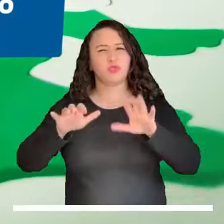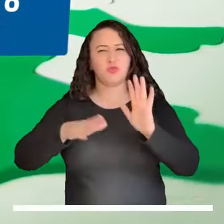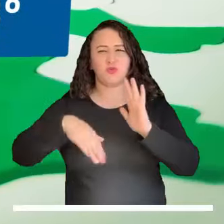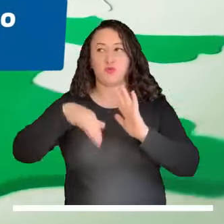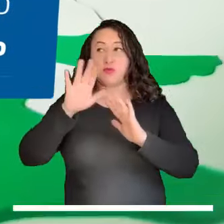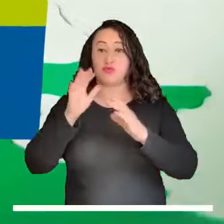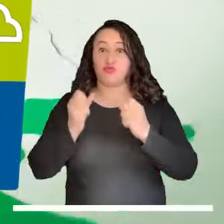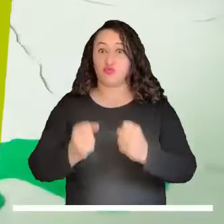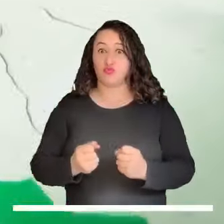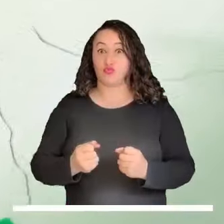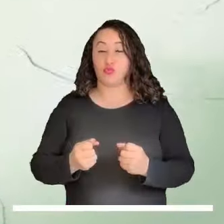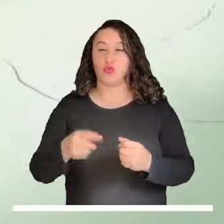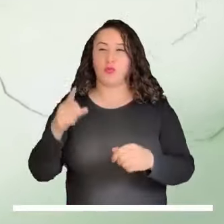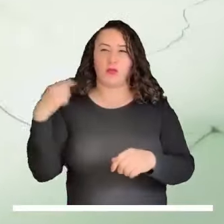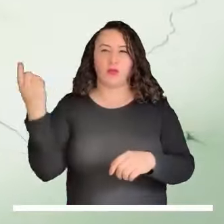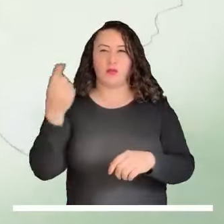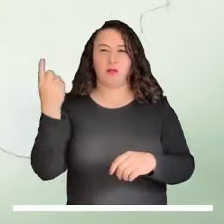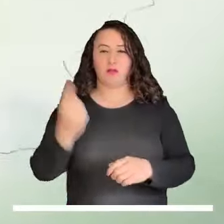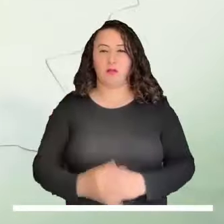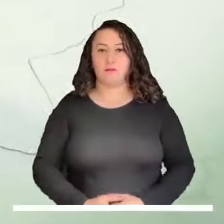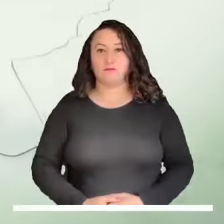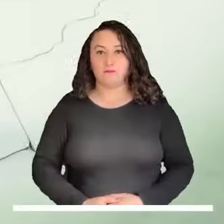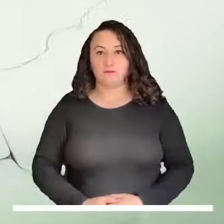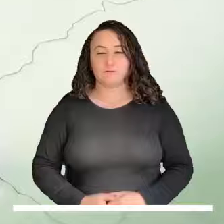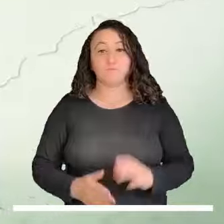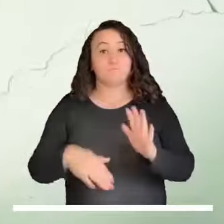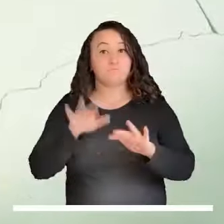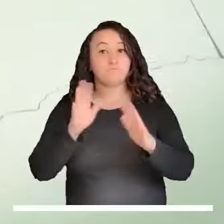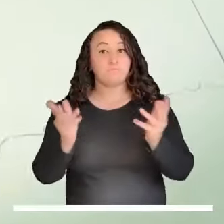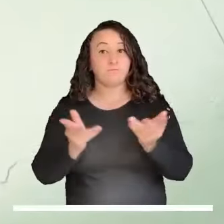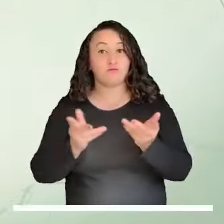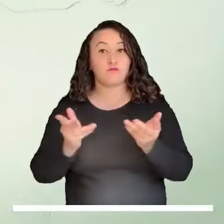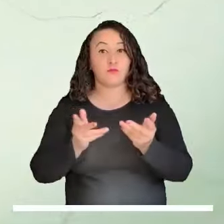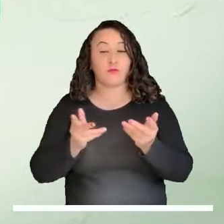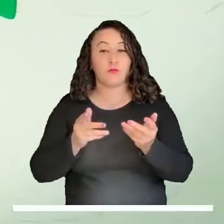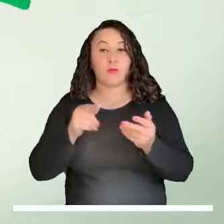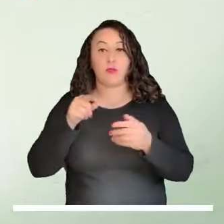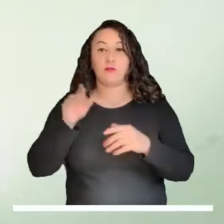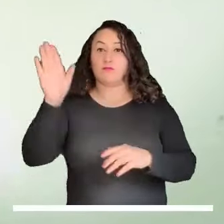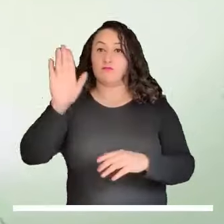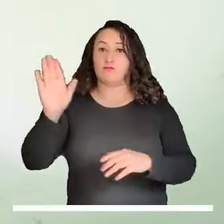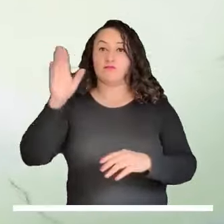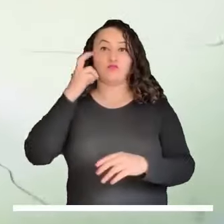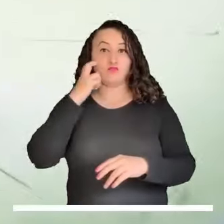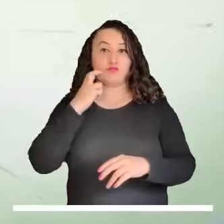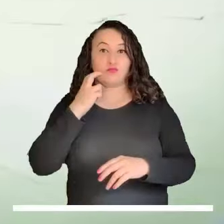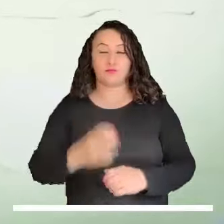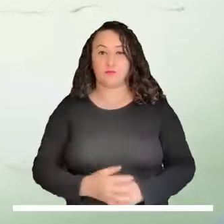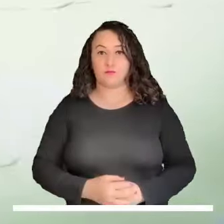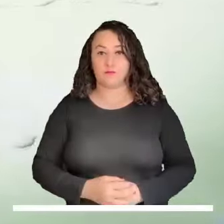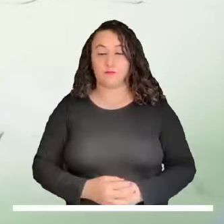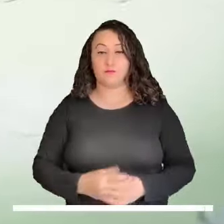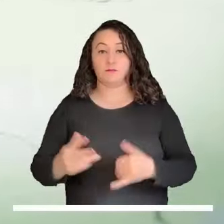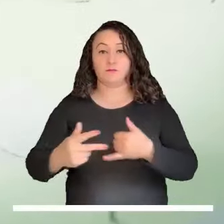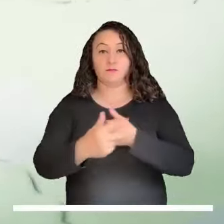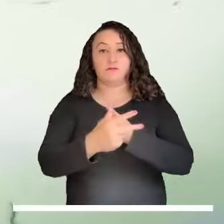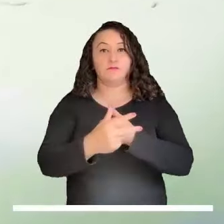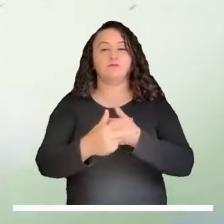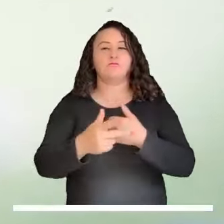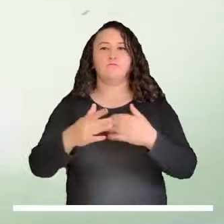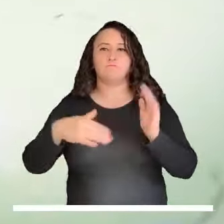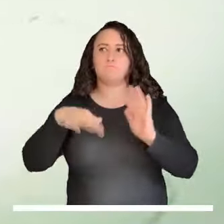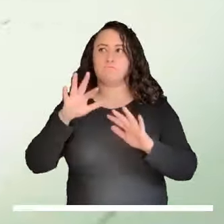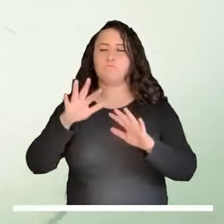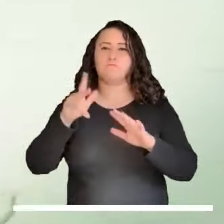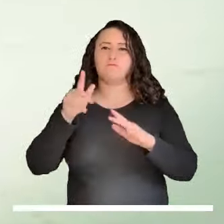y generalizadas, especialmente en el litoral sobre el departamento de Chocó. En los Andes nos preparamos para una